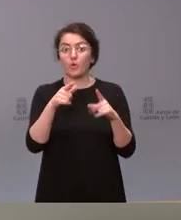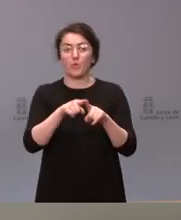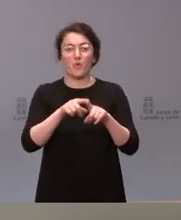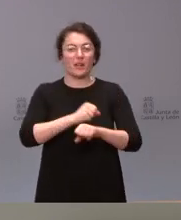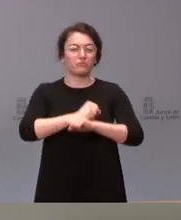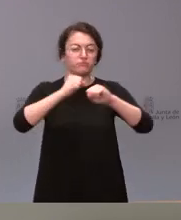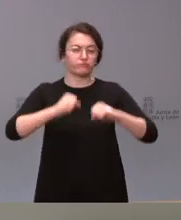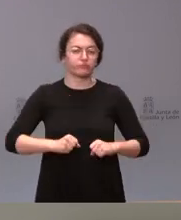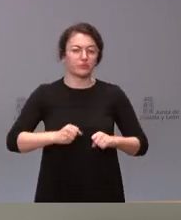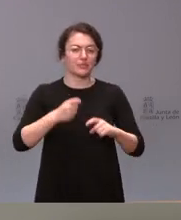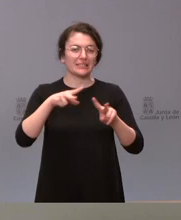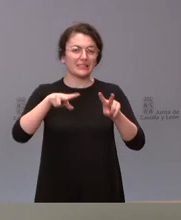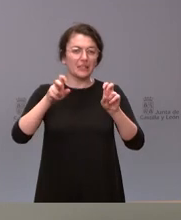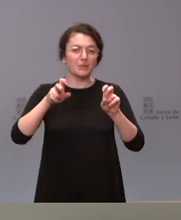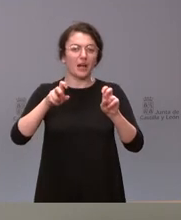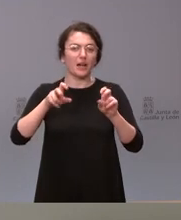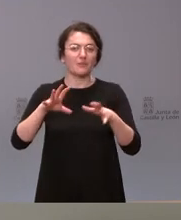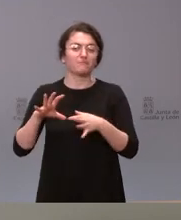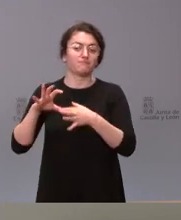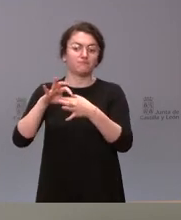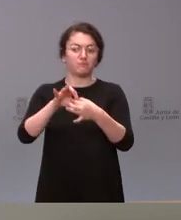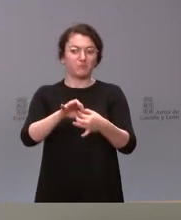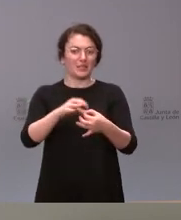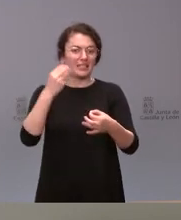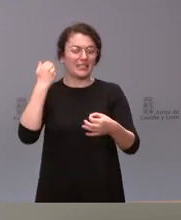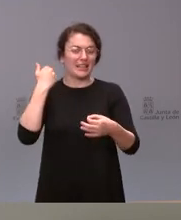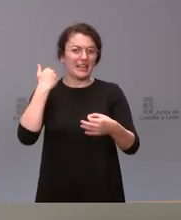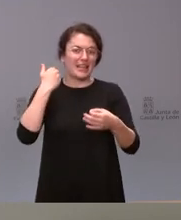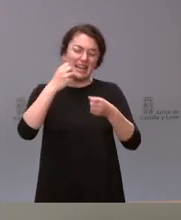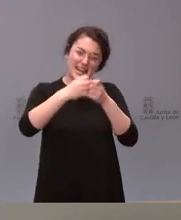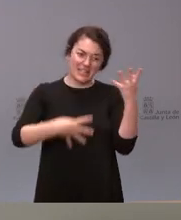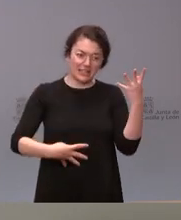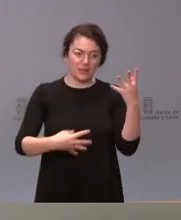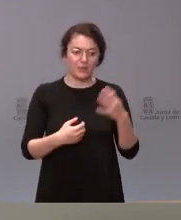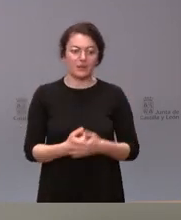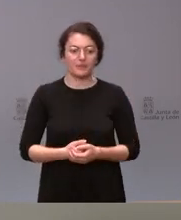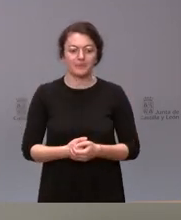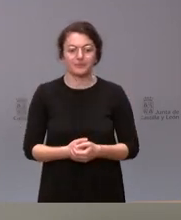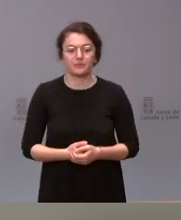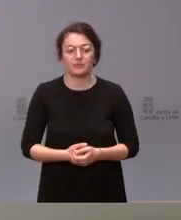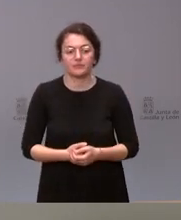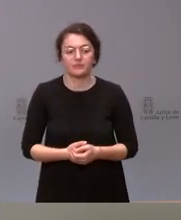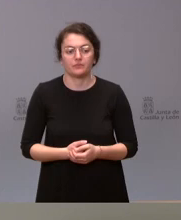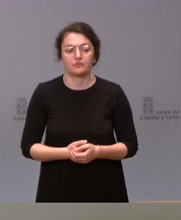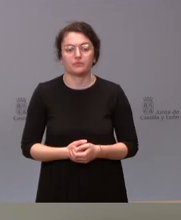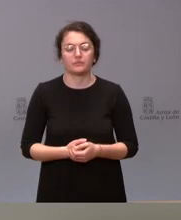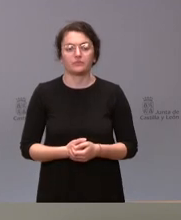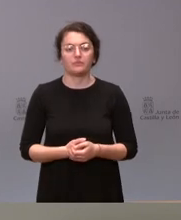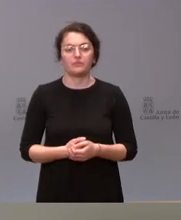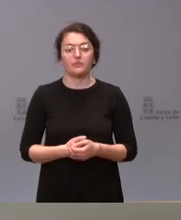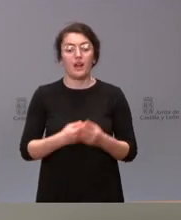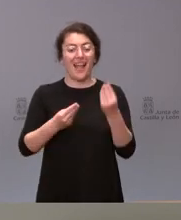a la actuación vinculada a la lista de espera el hecho de que se realicen procesos de